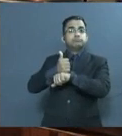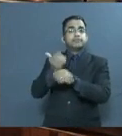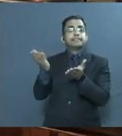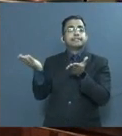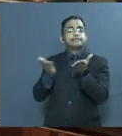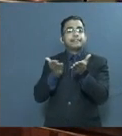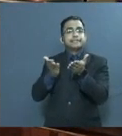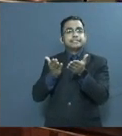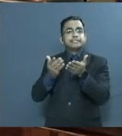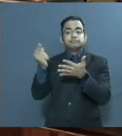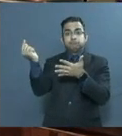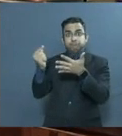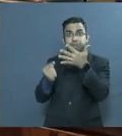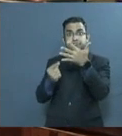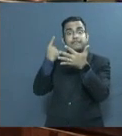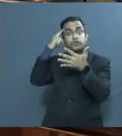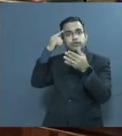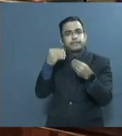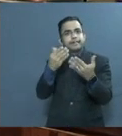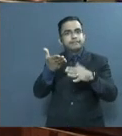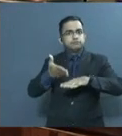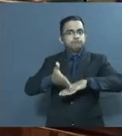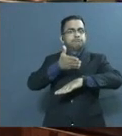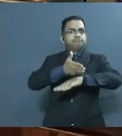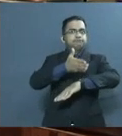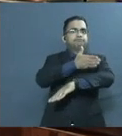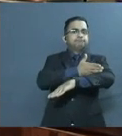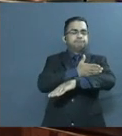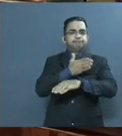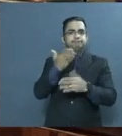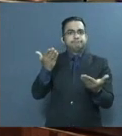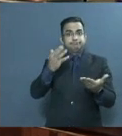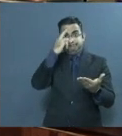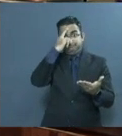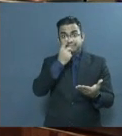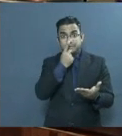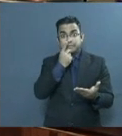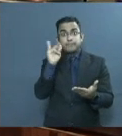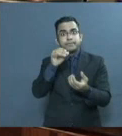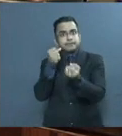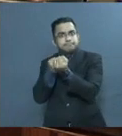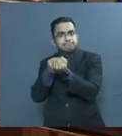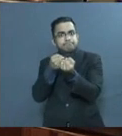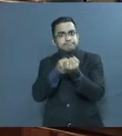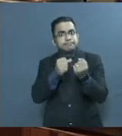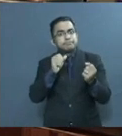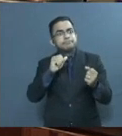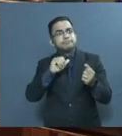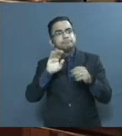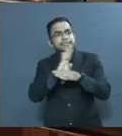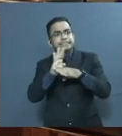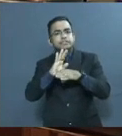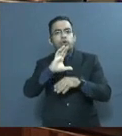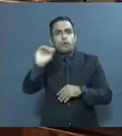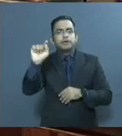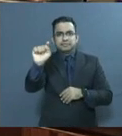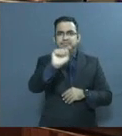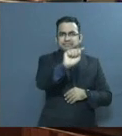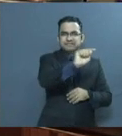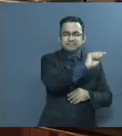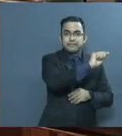que son pasos de crecimiento para el país y un soporte para los sectores productivos. Continúa